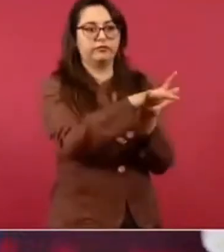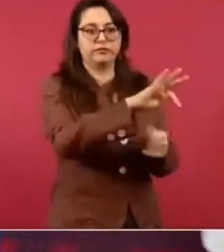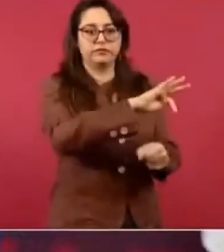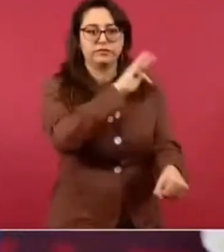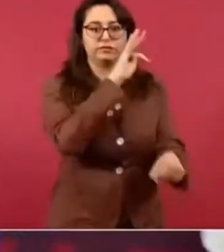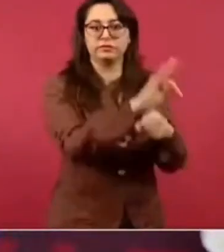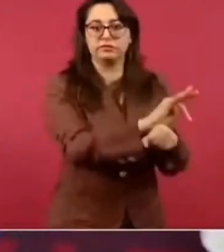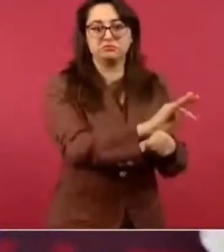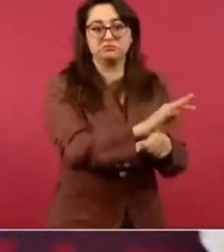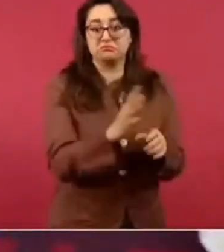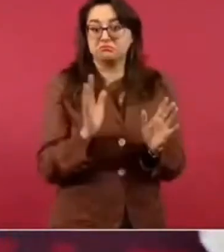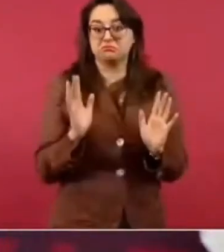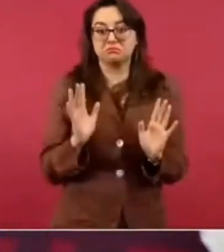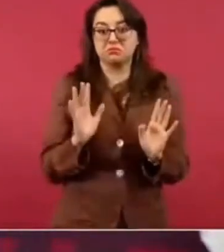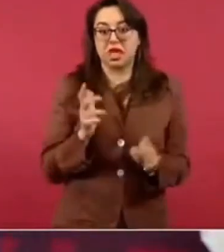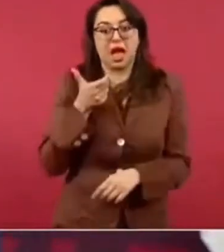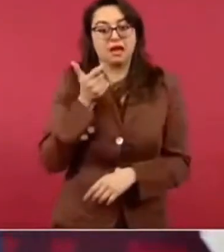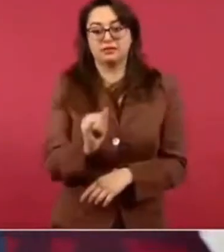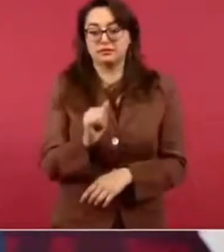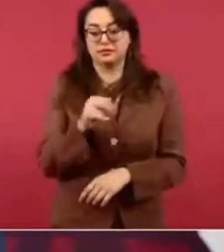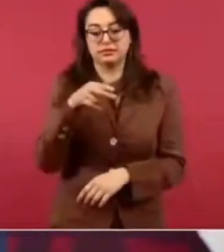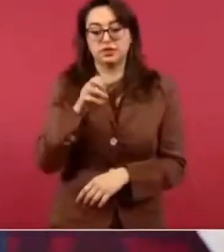privadas en deuda pública.